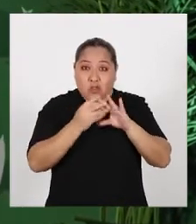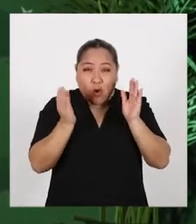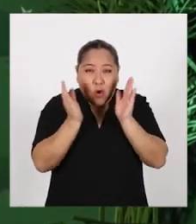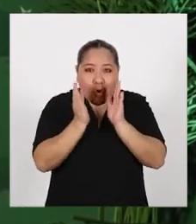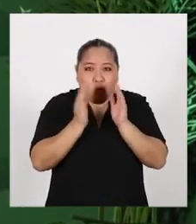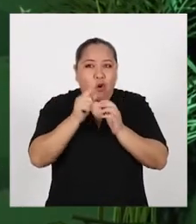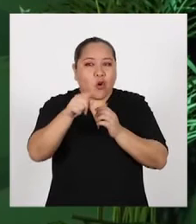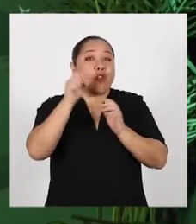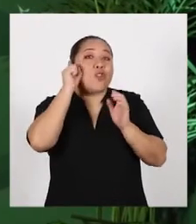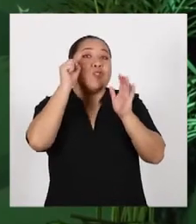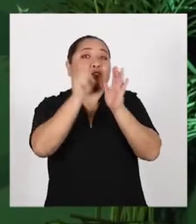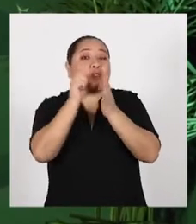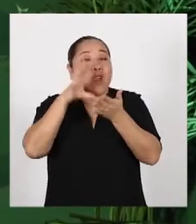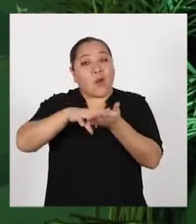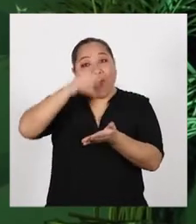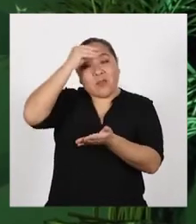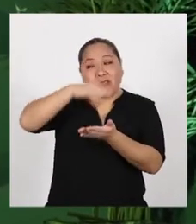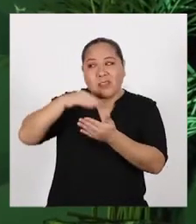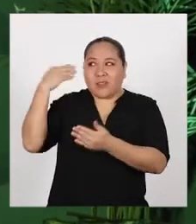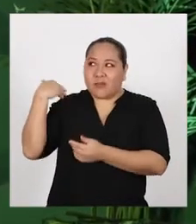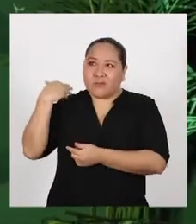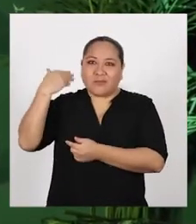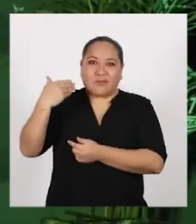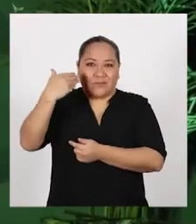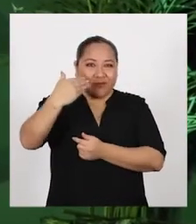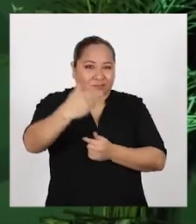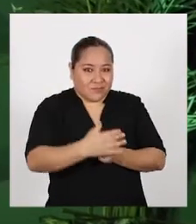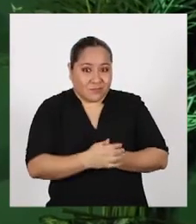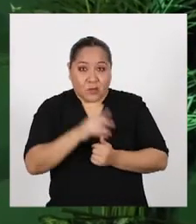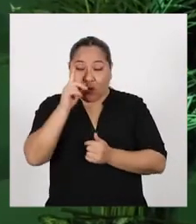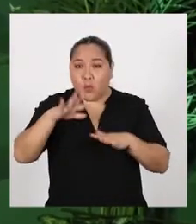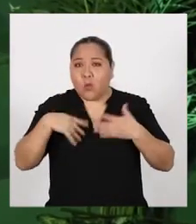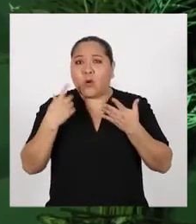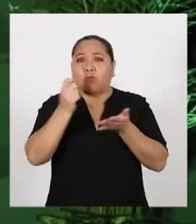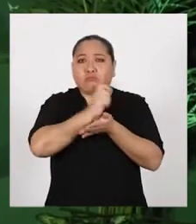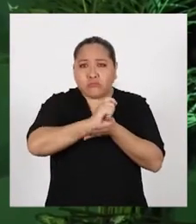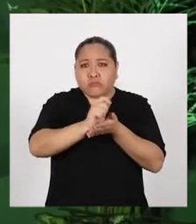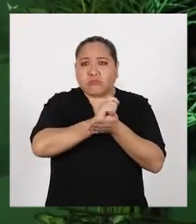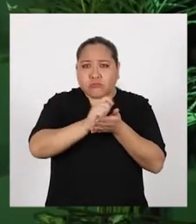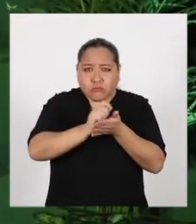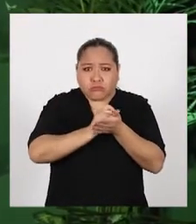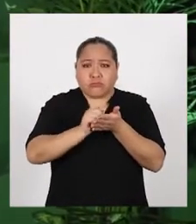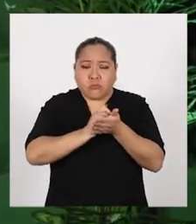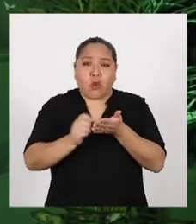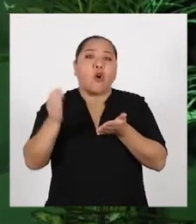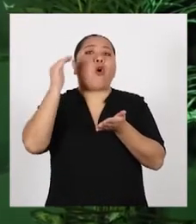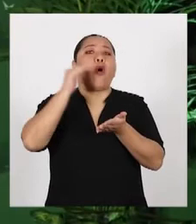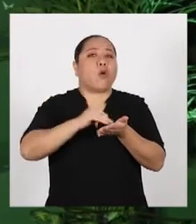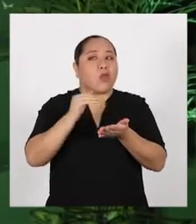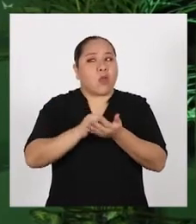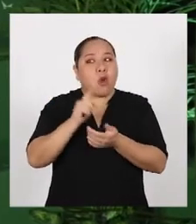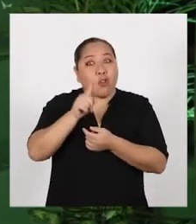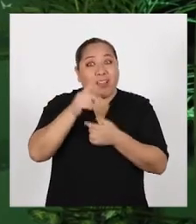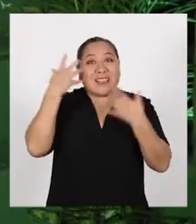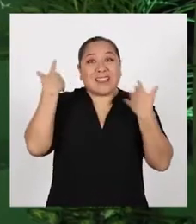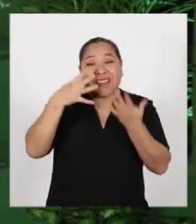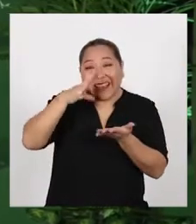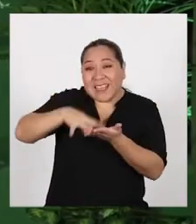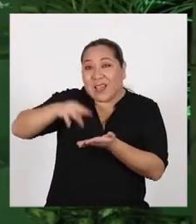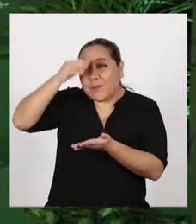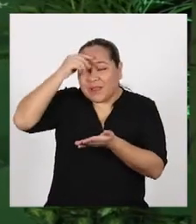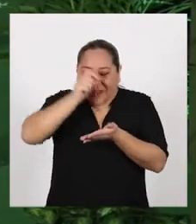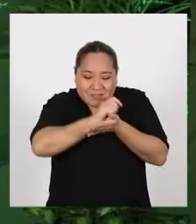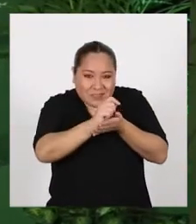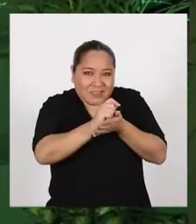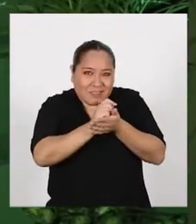con las señas que hemos aprendido durante estos días! Pueden reescribir los textos o escribir lo que han